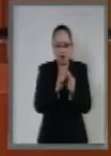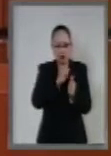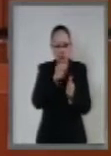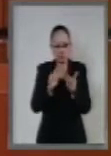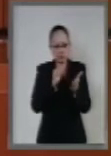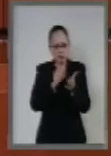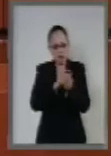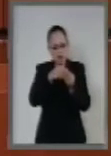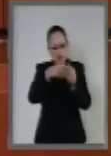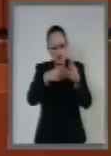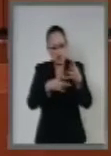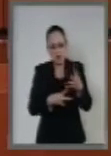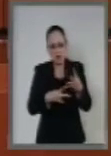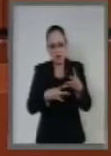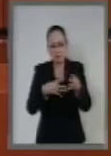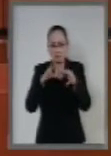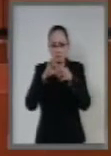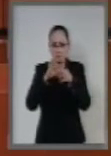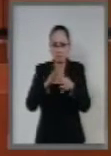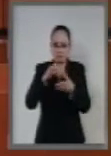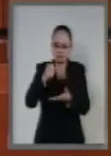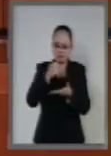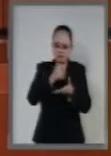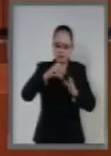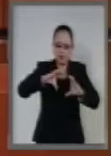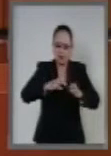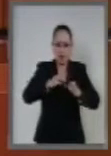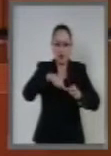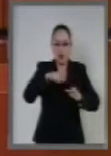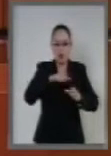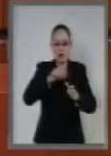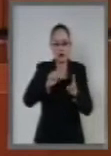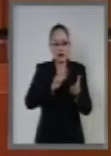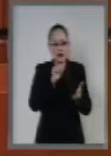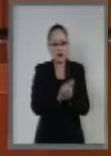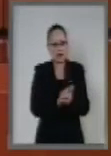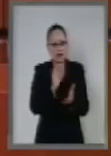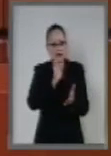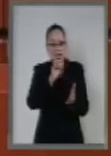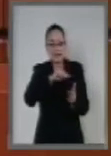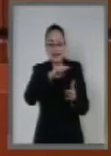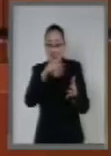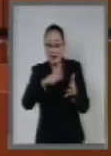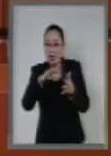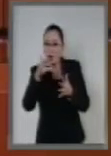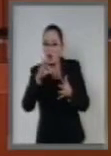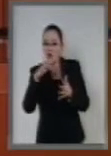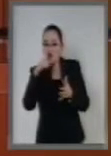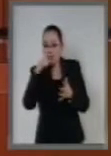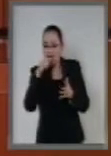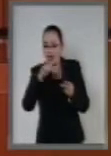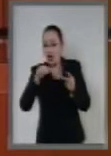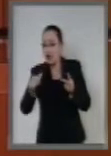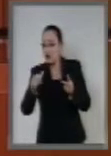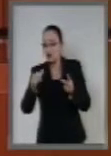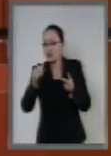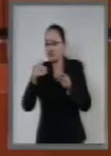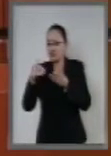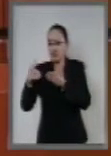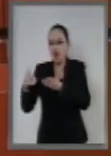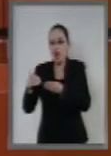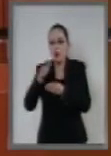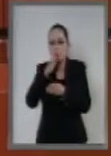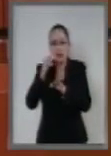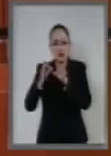las leyes que constituyen el paquete legislativo. De no funcionar una, la otra no podría cumplirse a cabalidad.